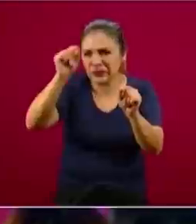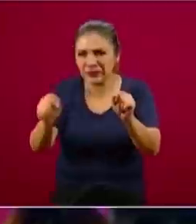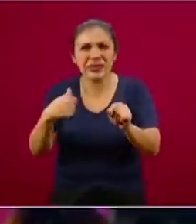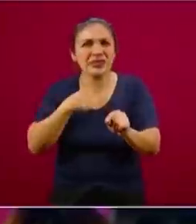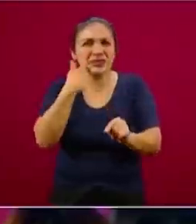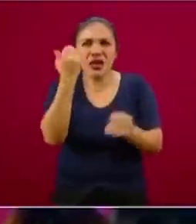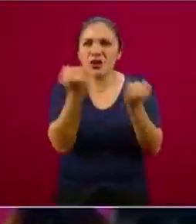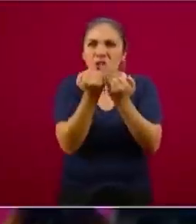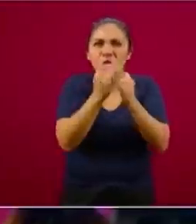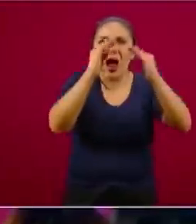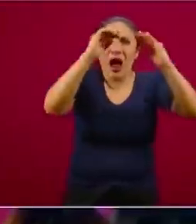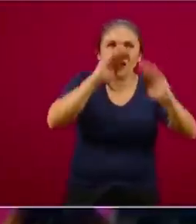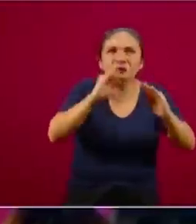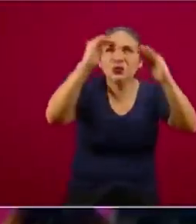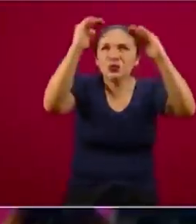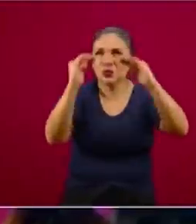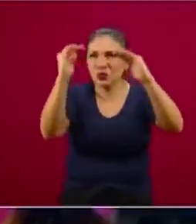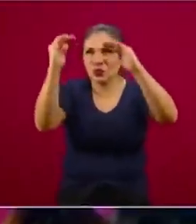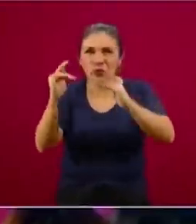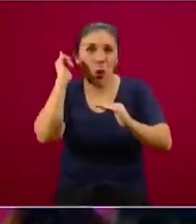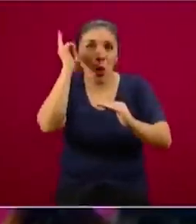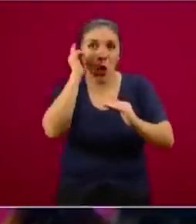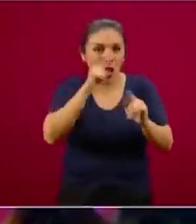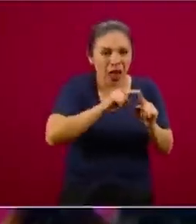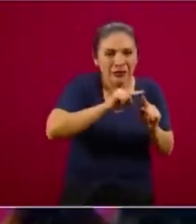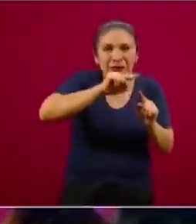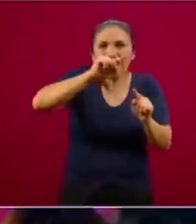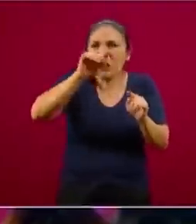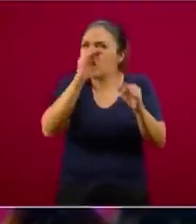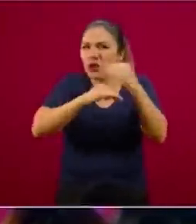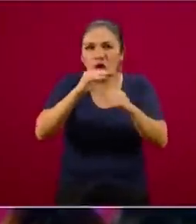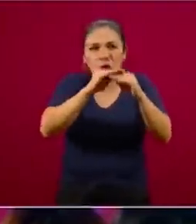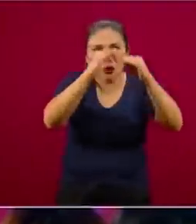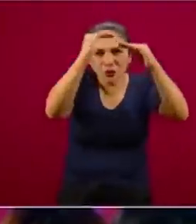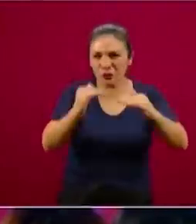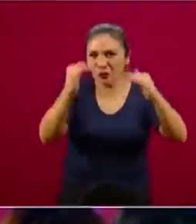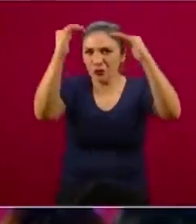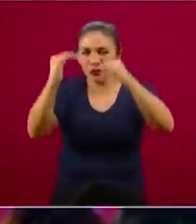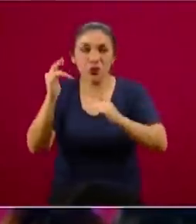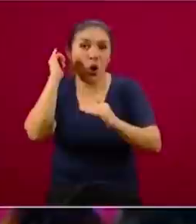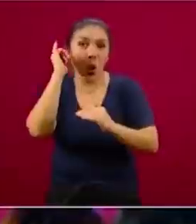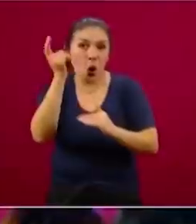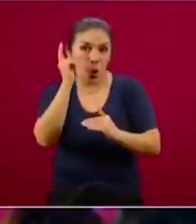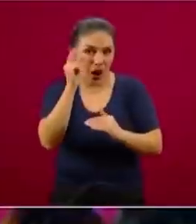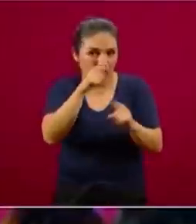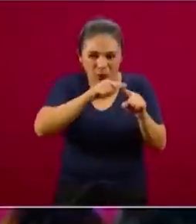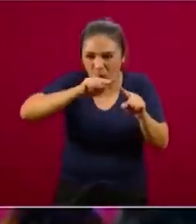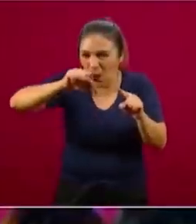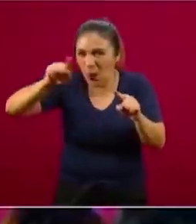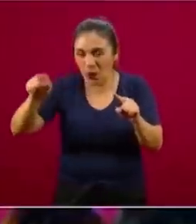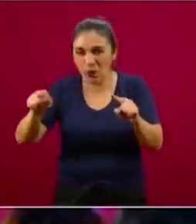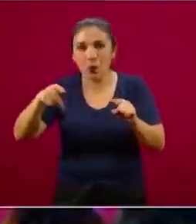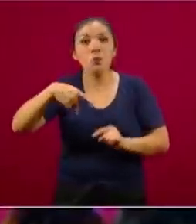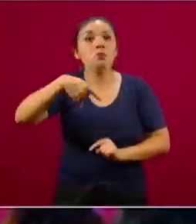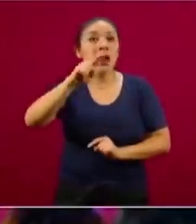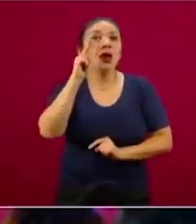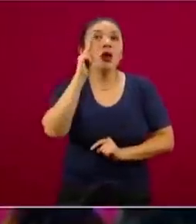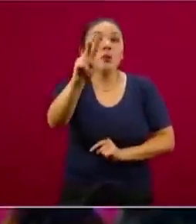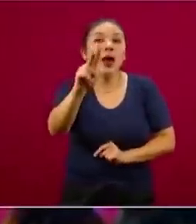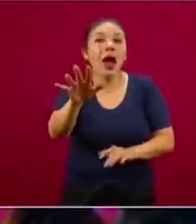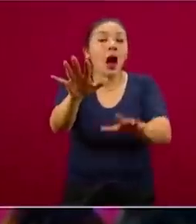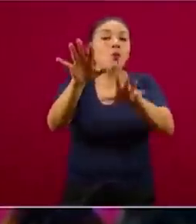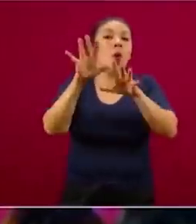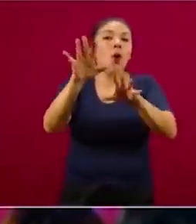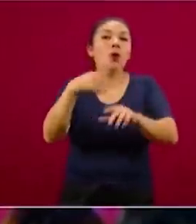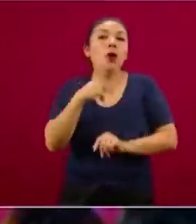quisiera tener una curva más pequeña y aquí y aquí y aquí y en cada punto de la curva. Pero se ve más claramente